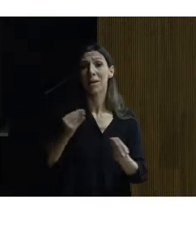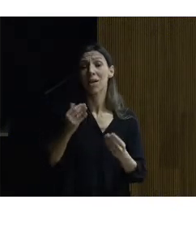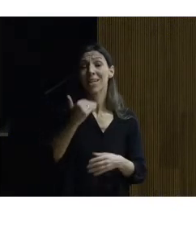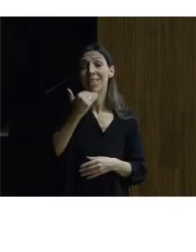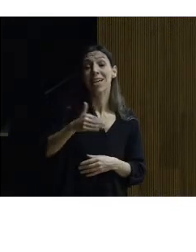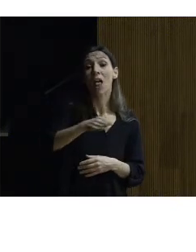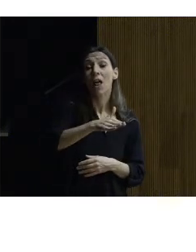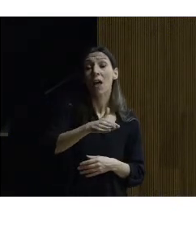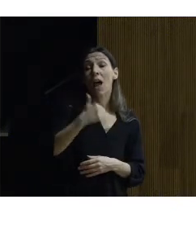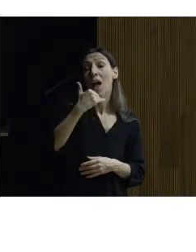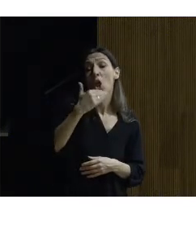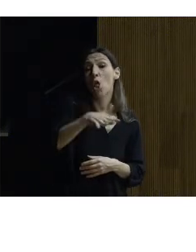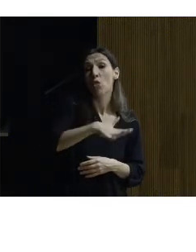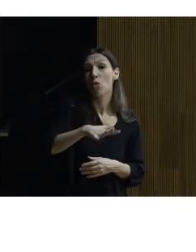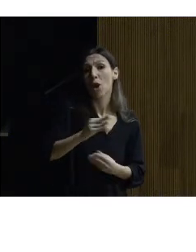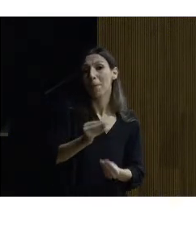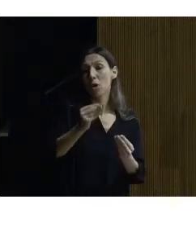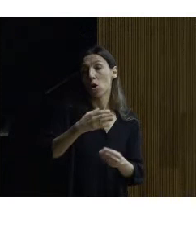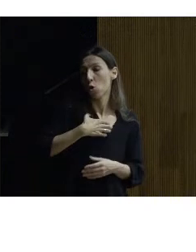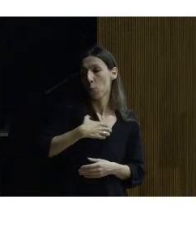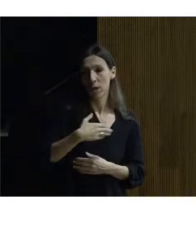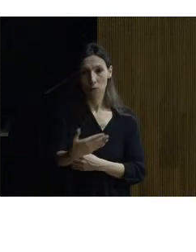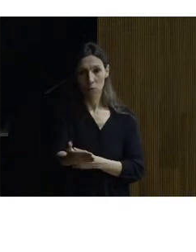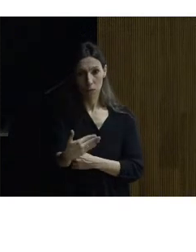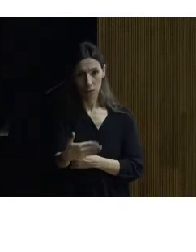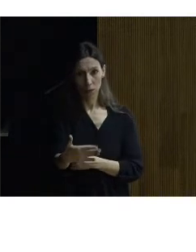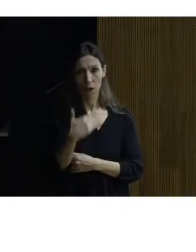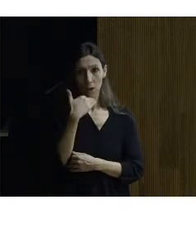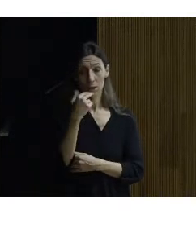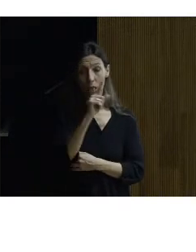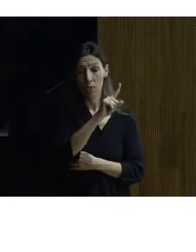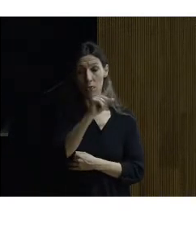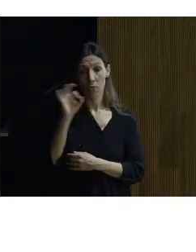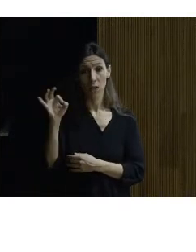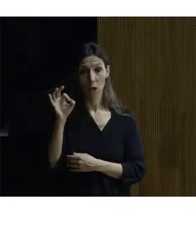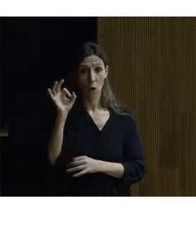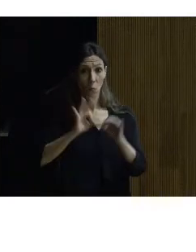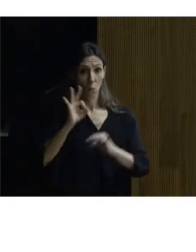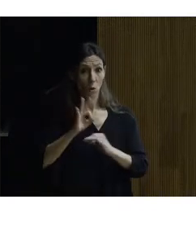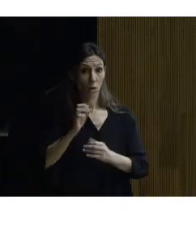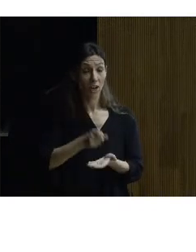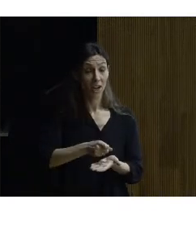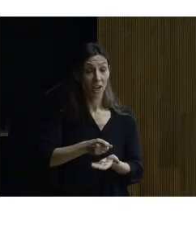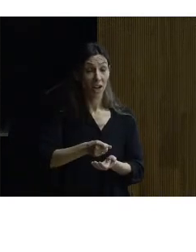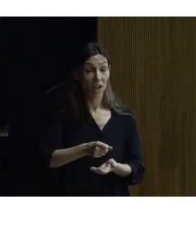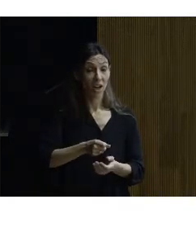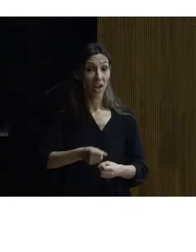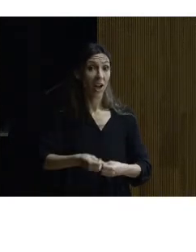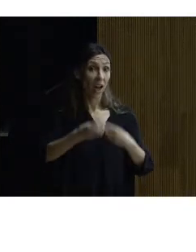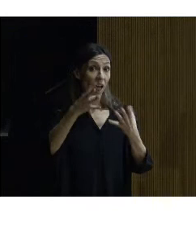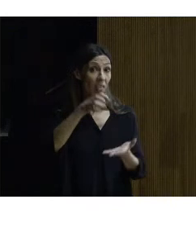prácticamente el 100% de las de todas de las superficies de estos edificios que están abiertos al público son accesibles